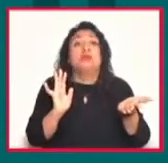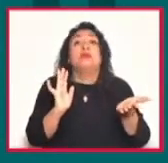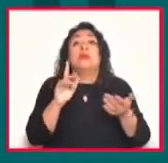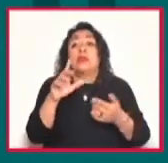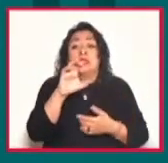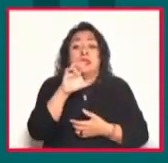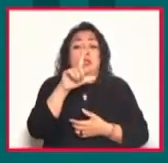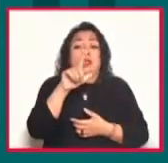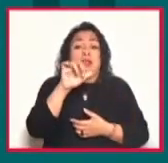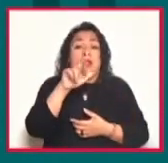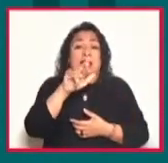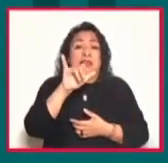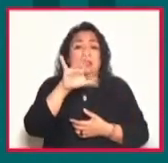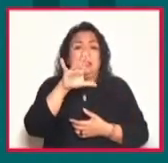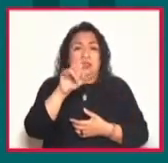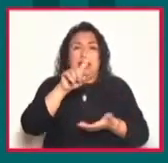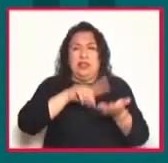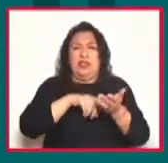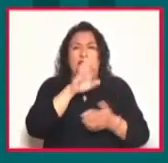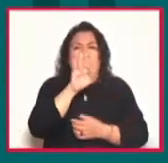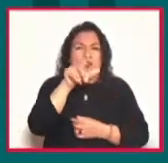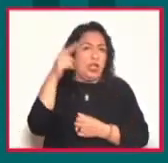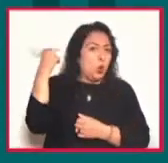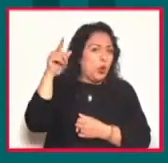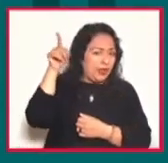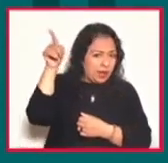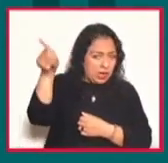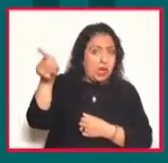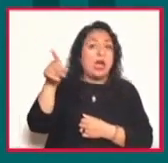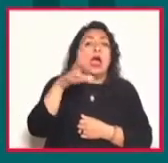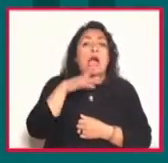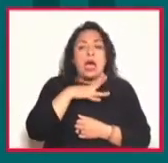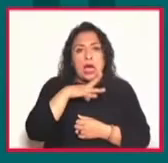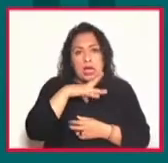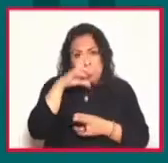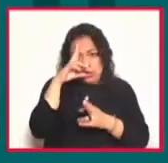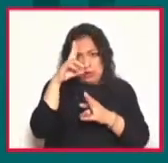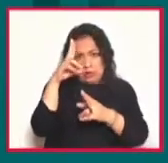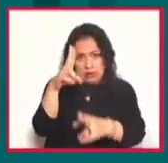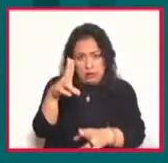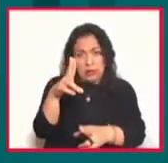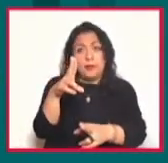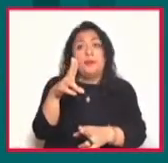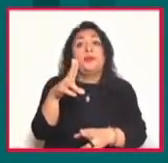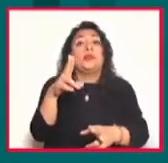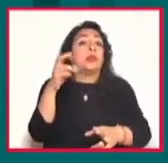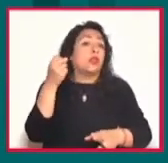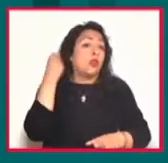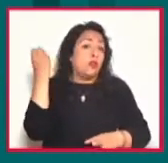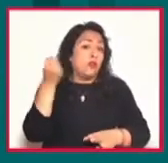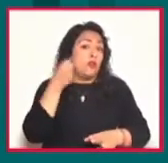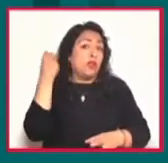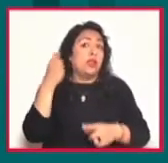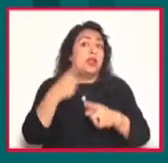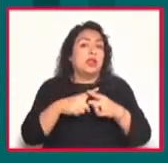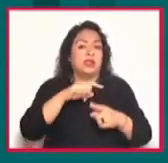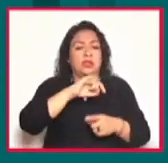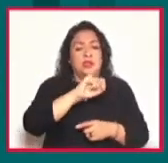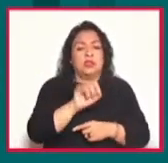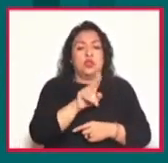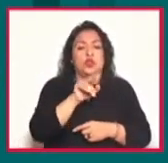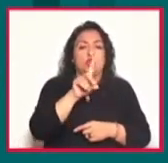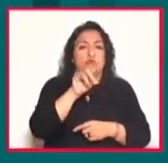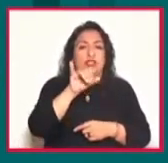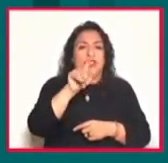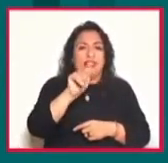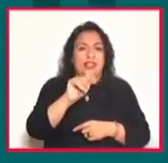Lispector, allá en la Feria Internacional del Libro de Guadalajara, se le ha rendido un homenaje en una conferencia impartida por Judith Rosenbaum y